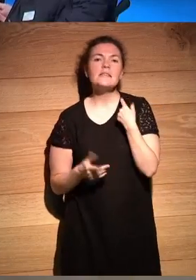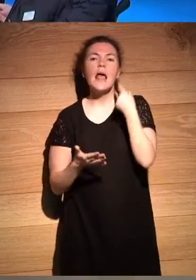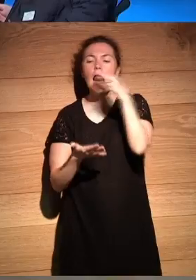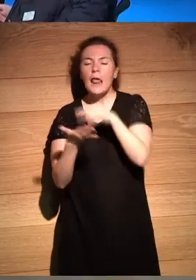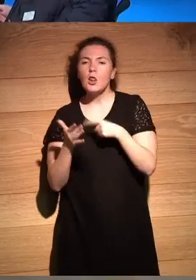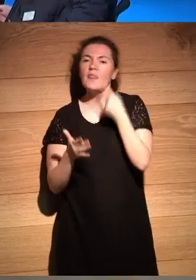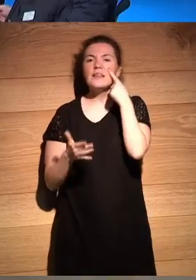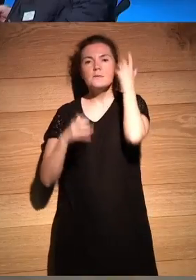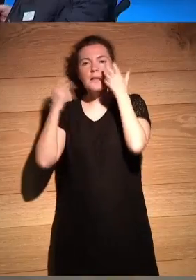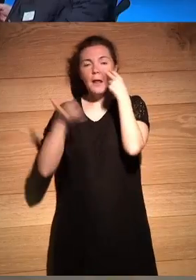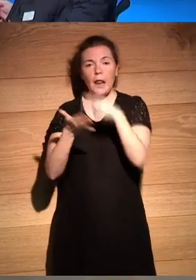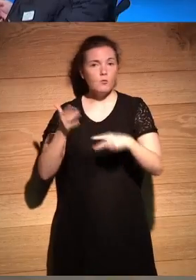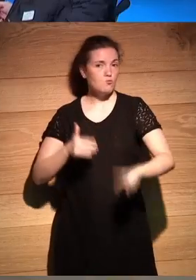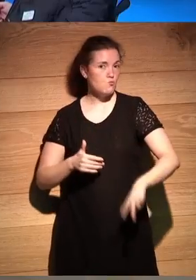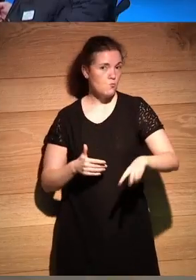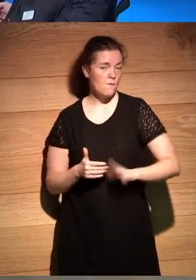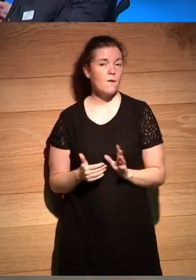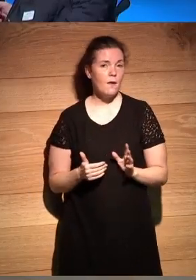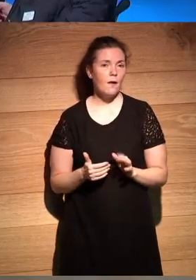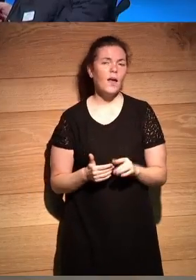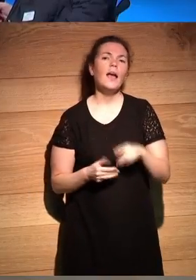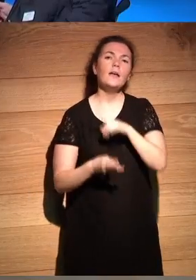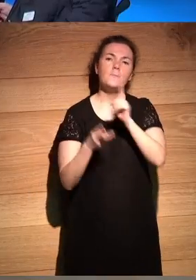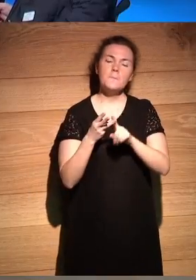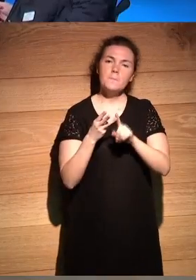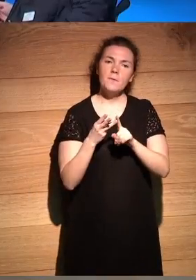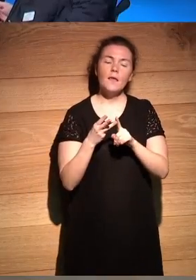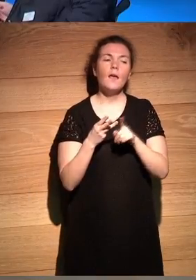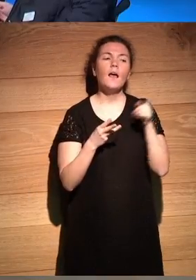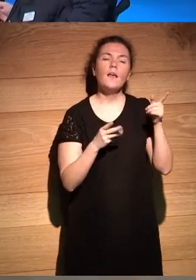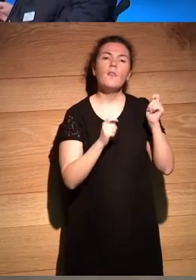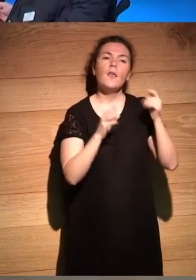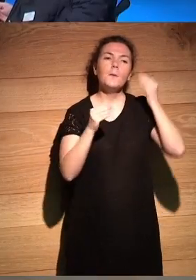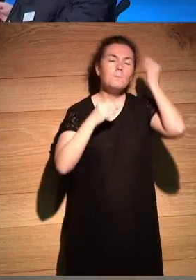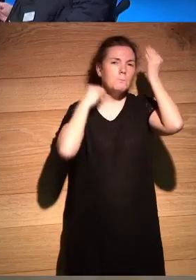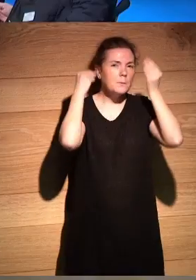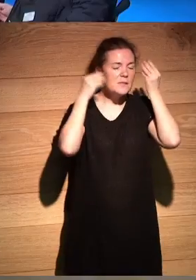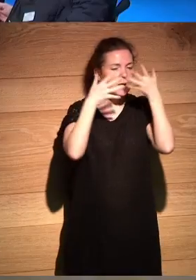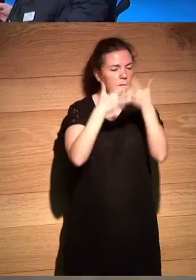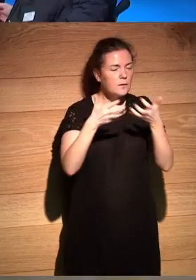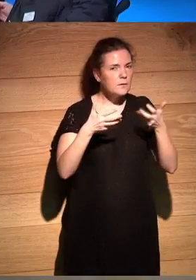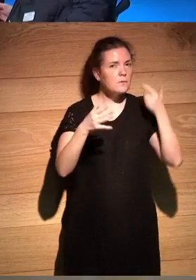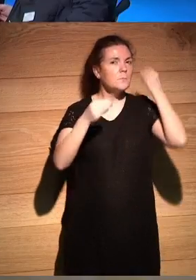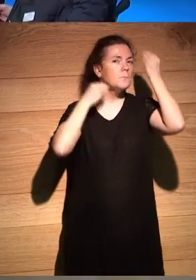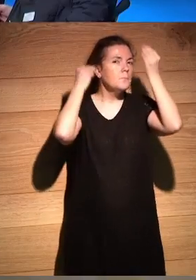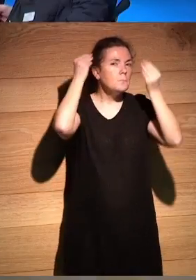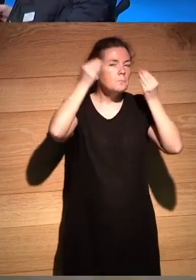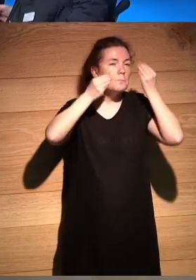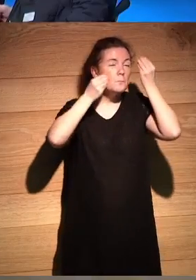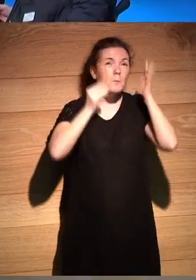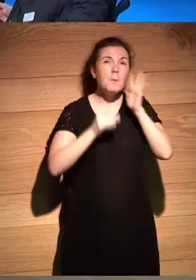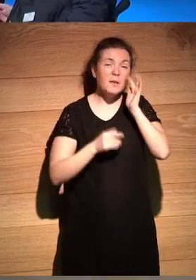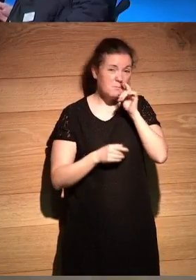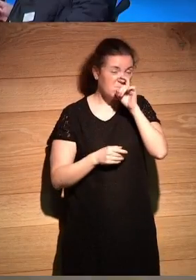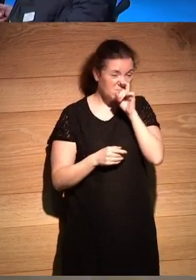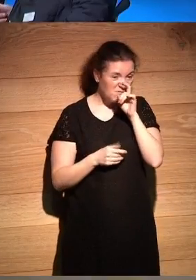salvajes y tercer elemento reflexiona dentro de de su texto que creo recordar